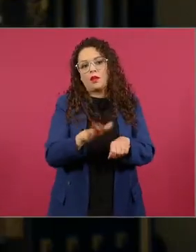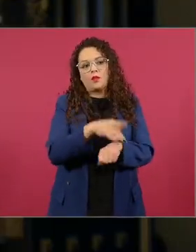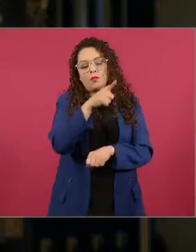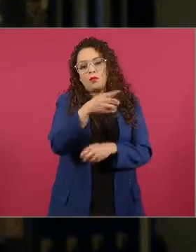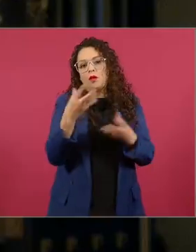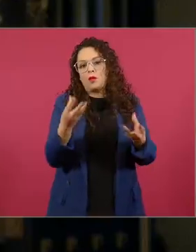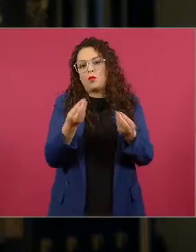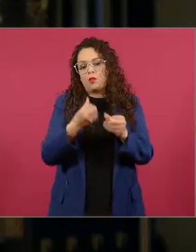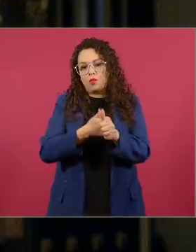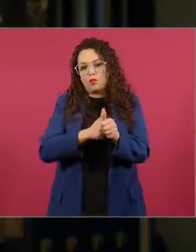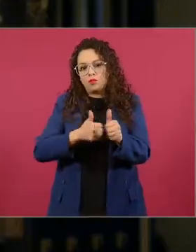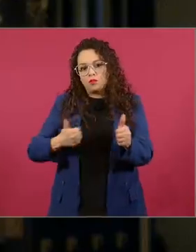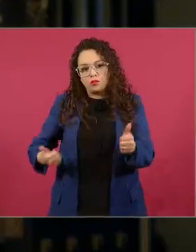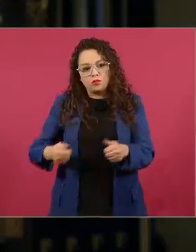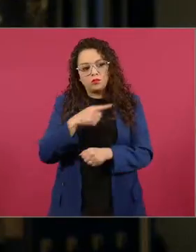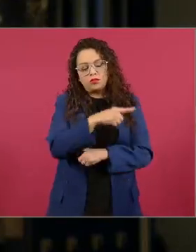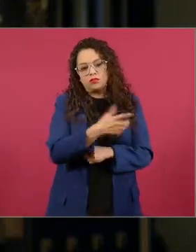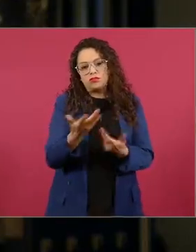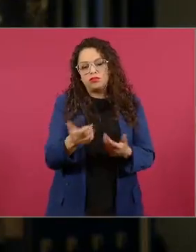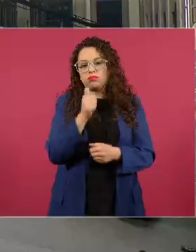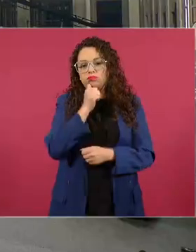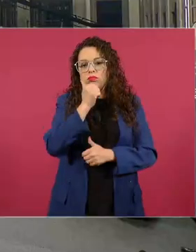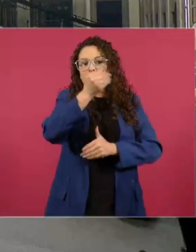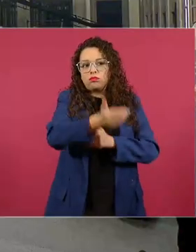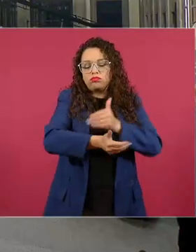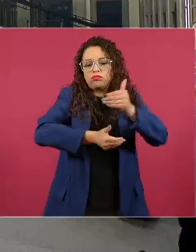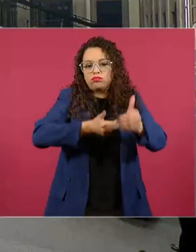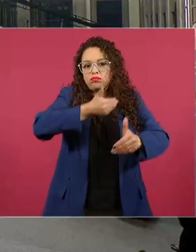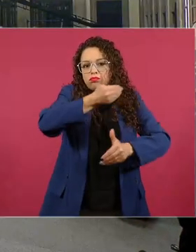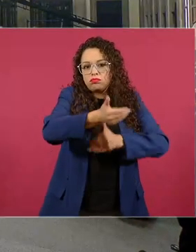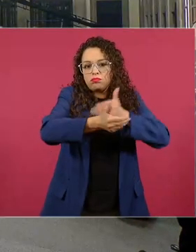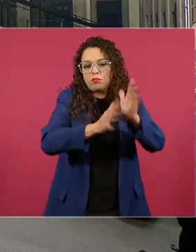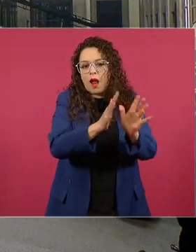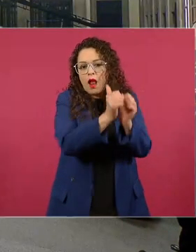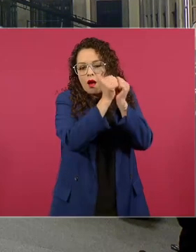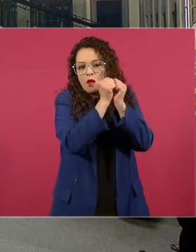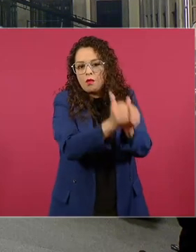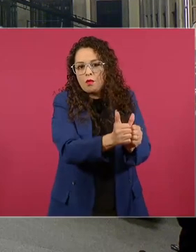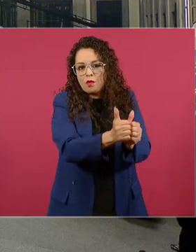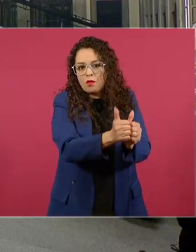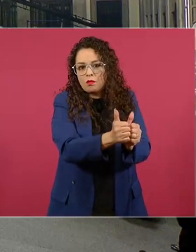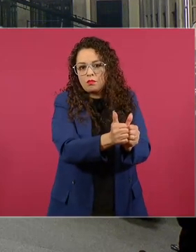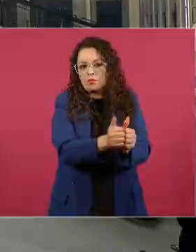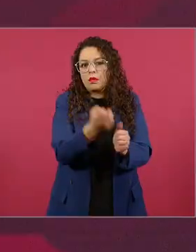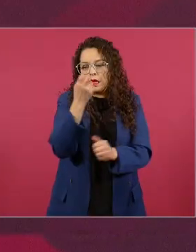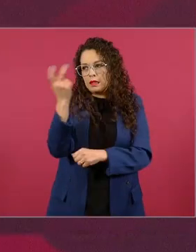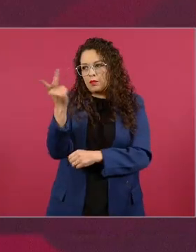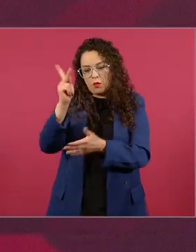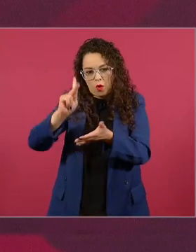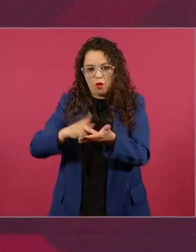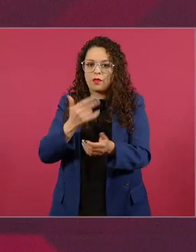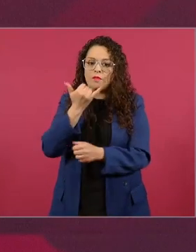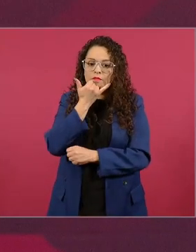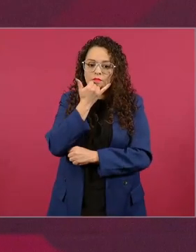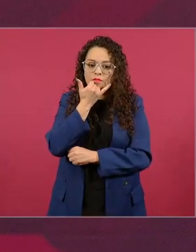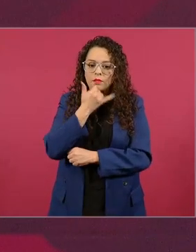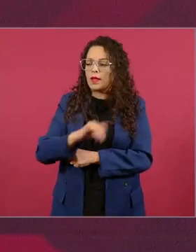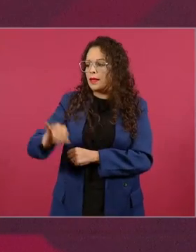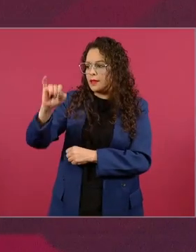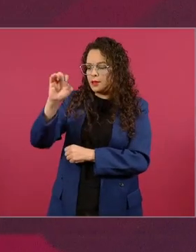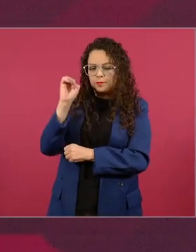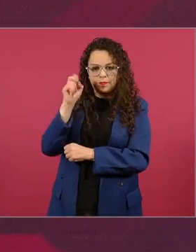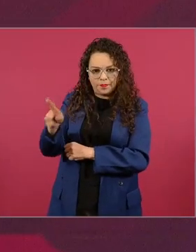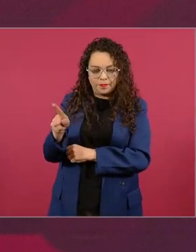atraso en nuestro estado muchas gracias Demián Duarte de Sonora Paula Mira yo te adelanto desde luego aquí el almirante va a